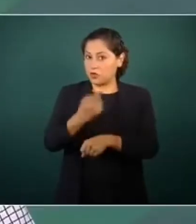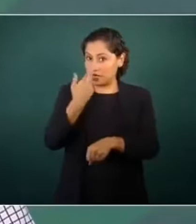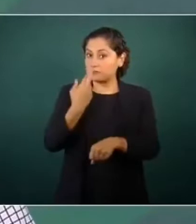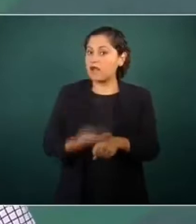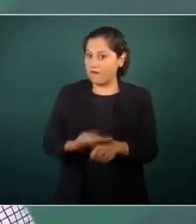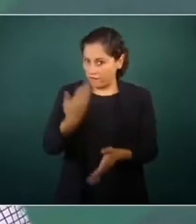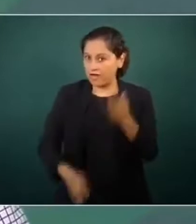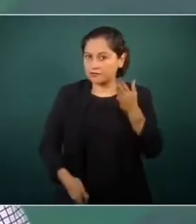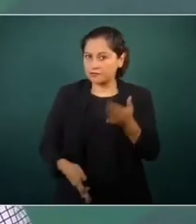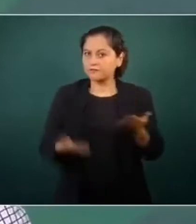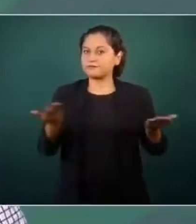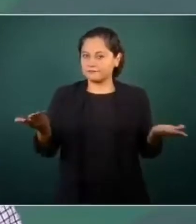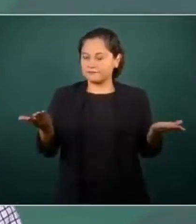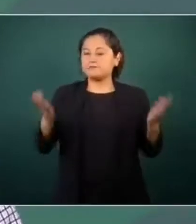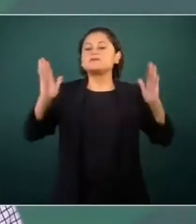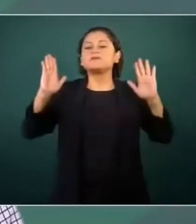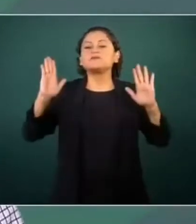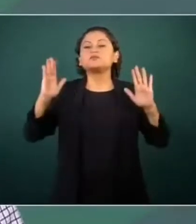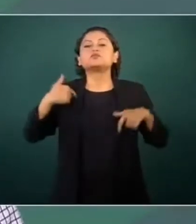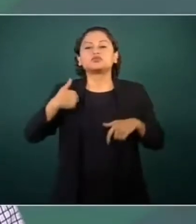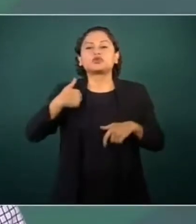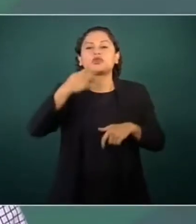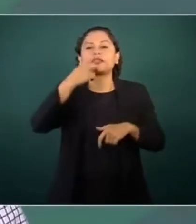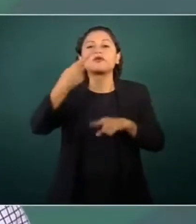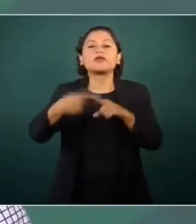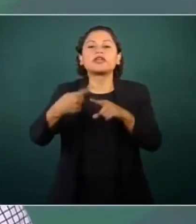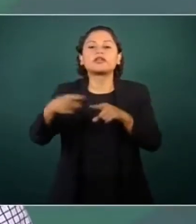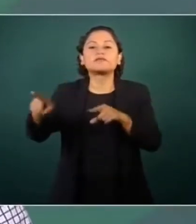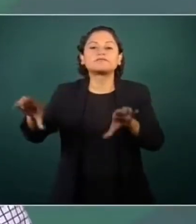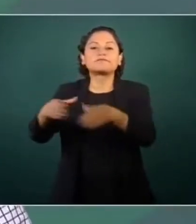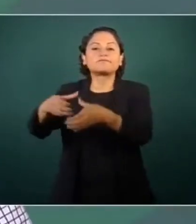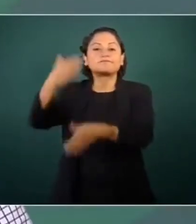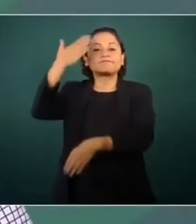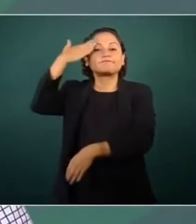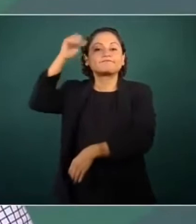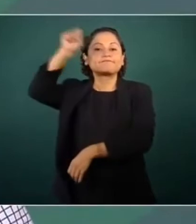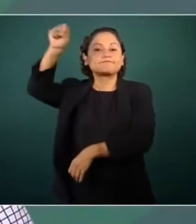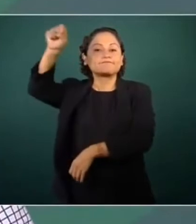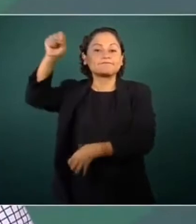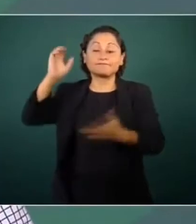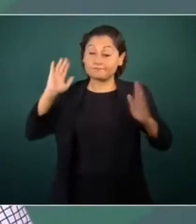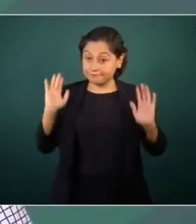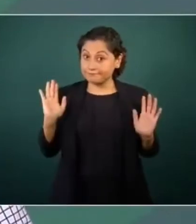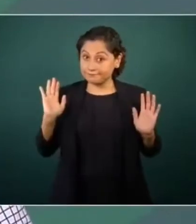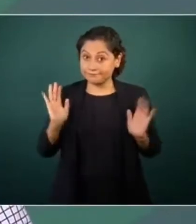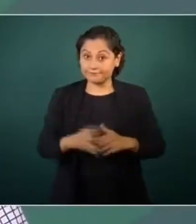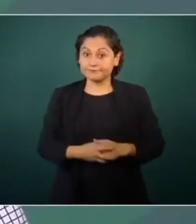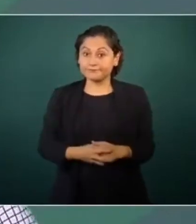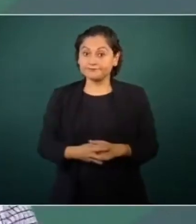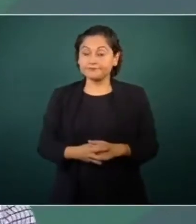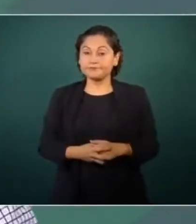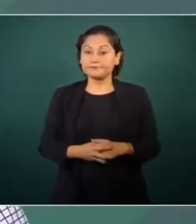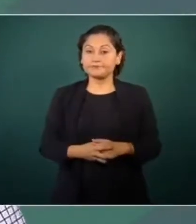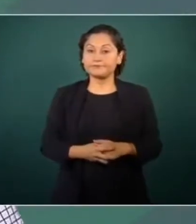me refiero a los dirigentes, para